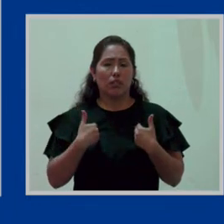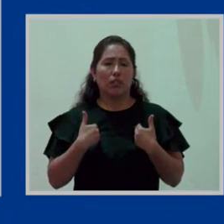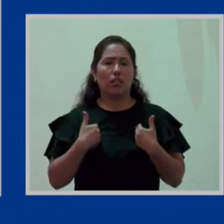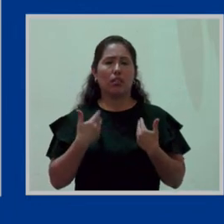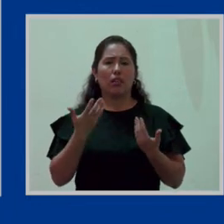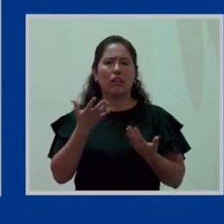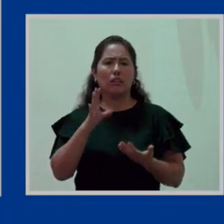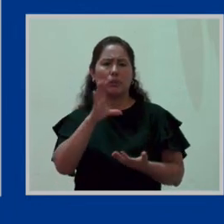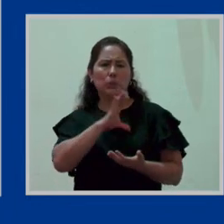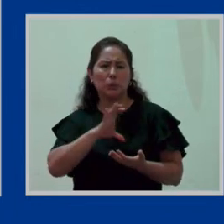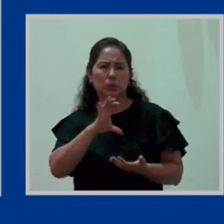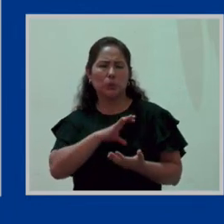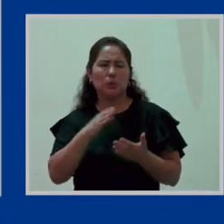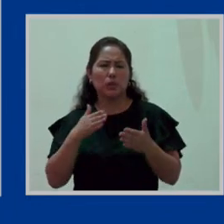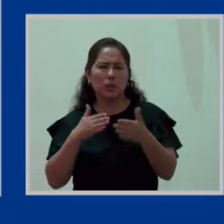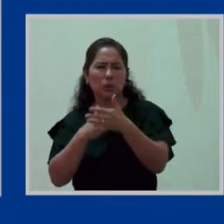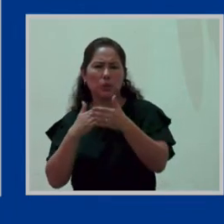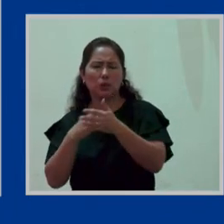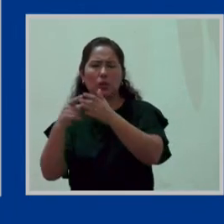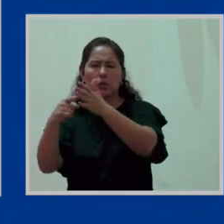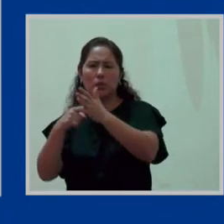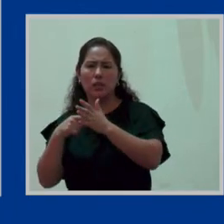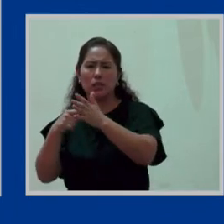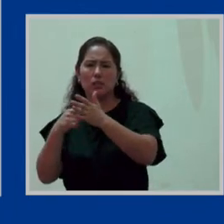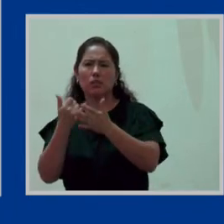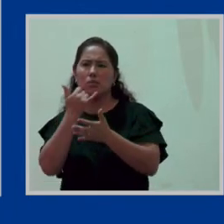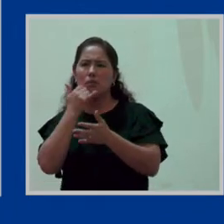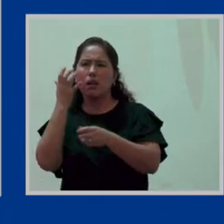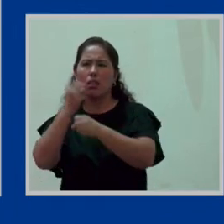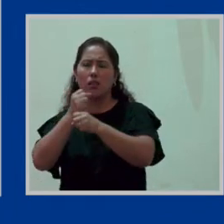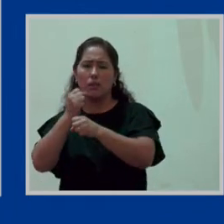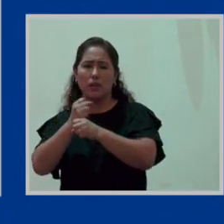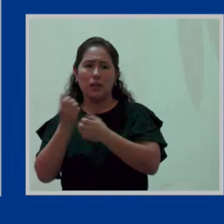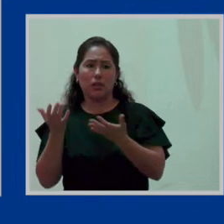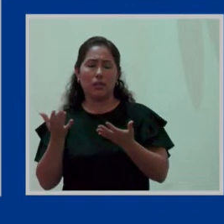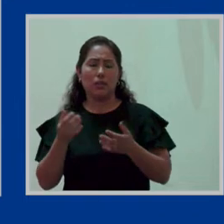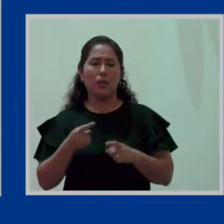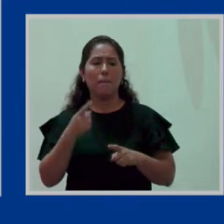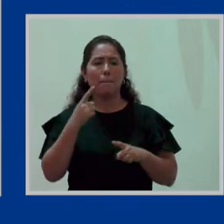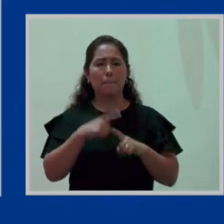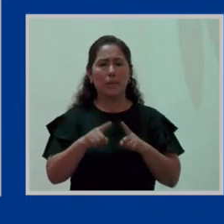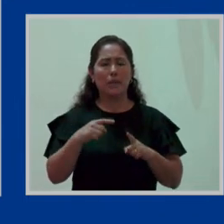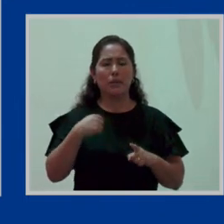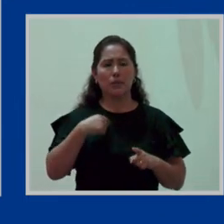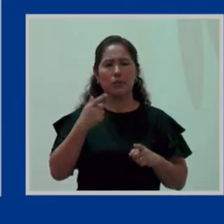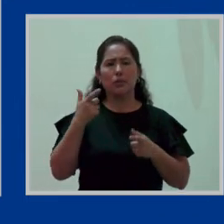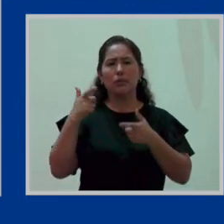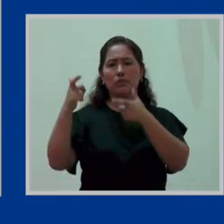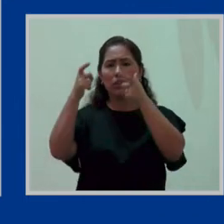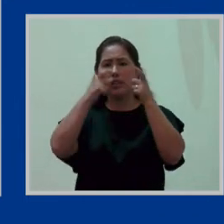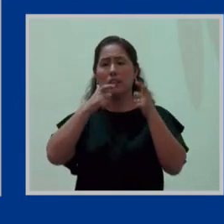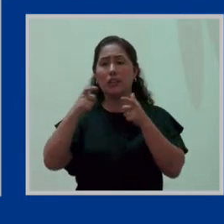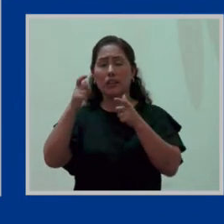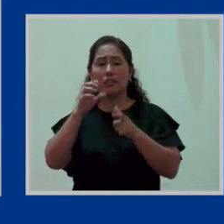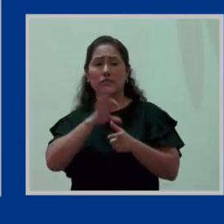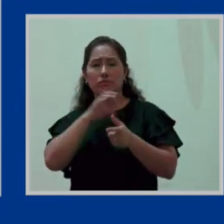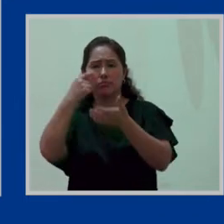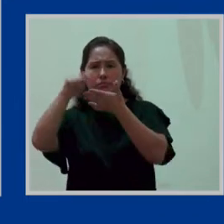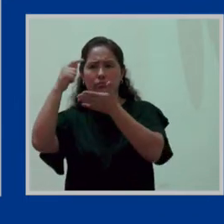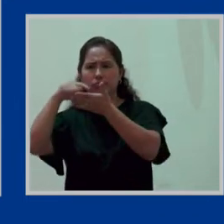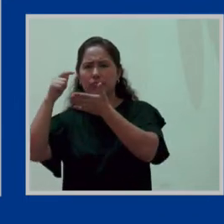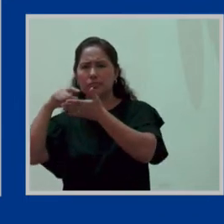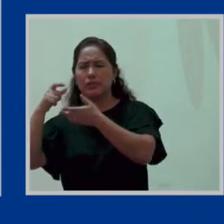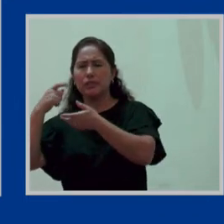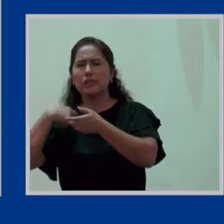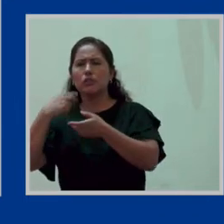alguna conducta en contra de las obligaciones sociolaborales. Pero no voy a hacer mucho eco en la fiscalización, porque lo que buscamos desde